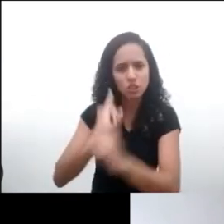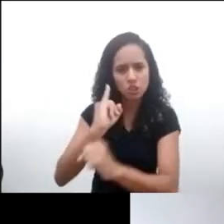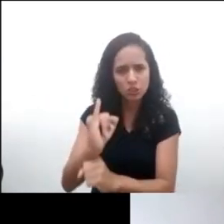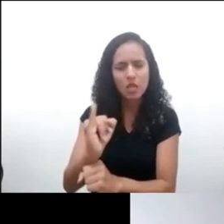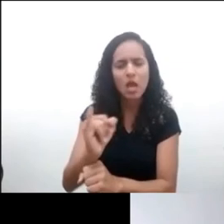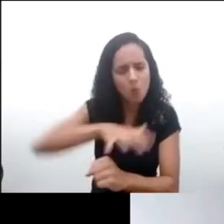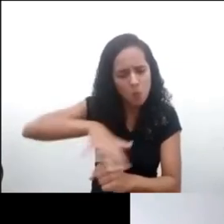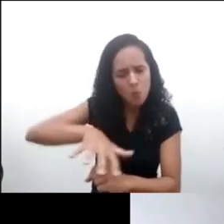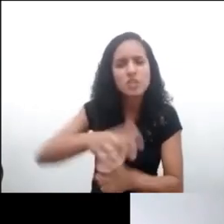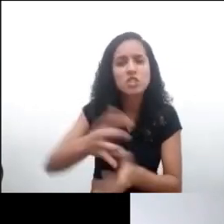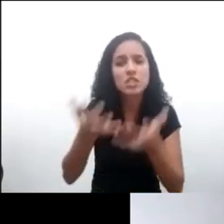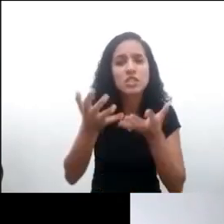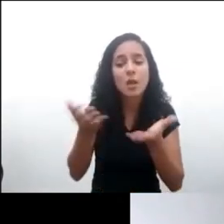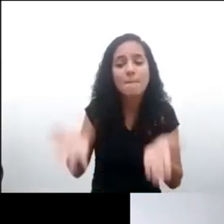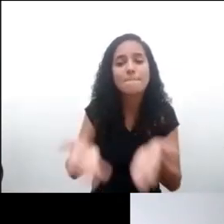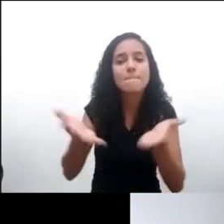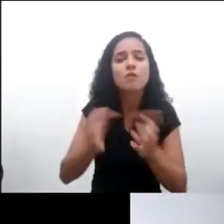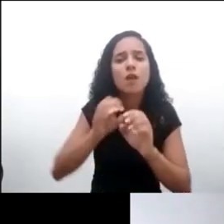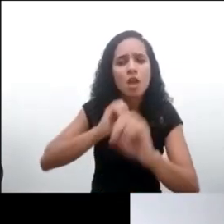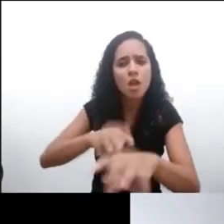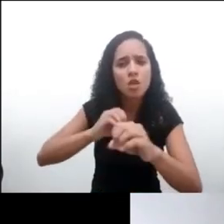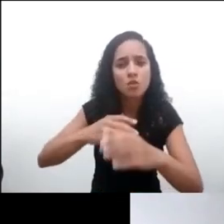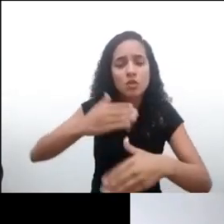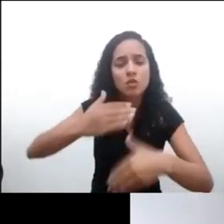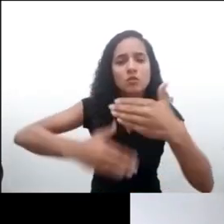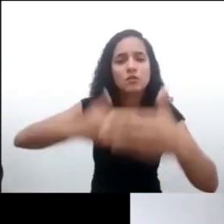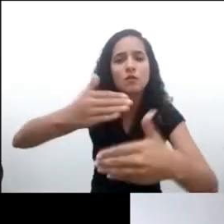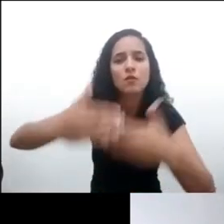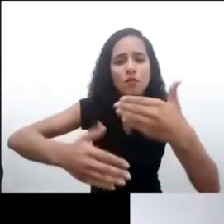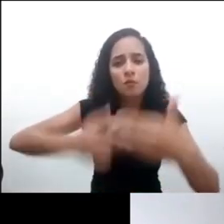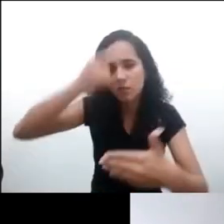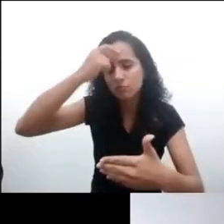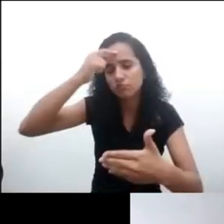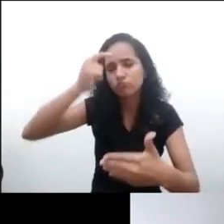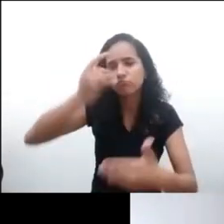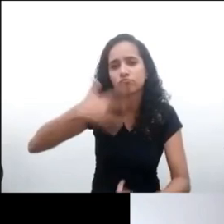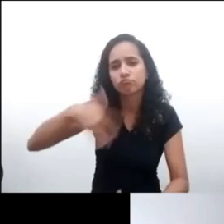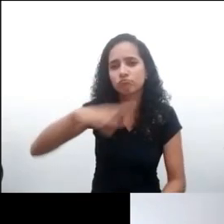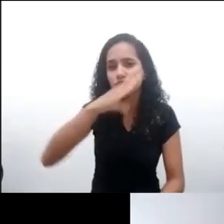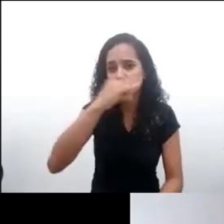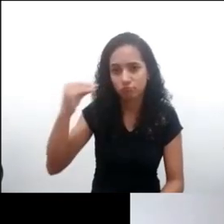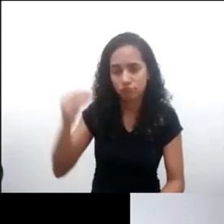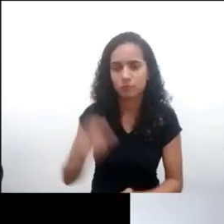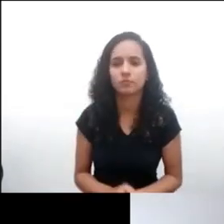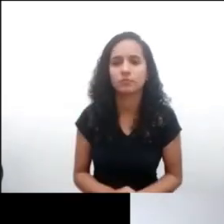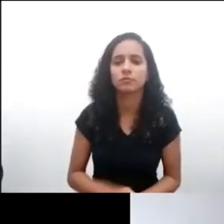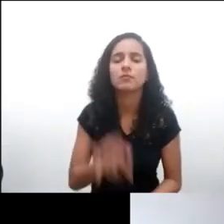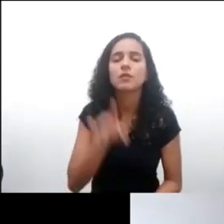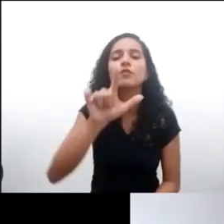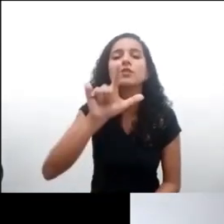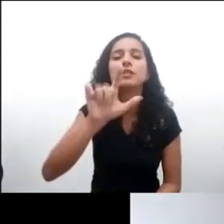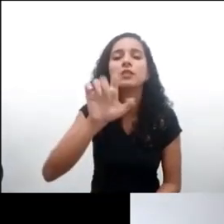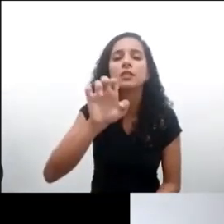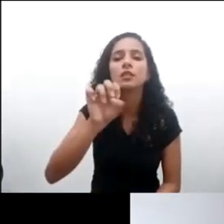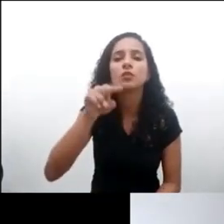ciudadanía, espacios digitales y educativos que puedan apoyar este desarrollo de niños y